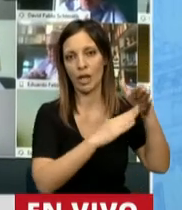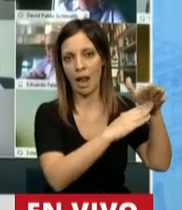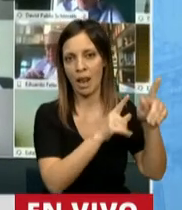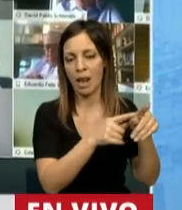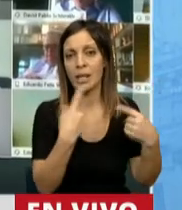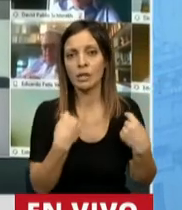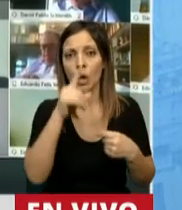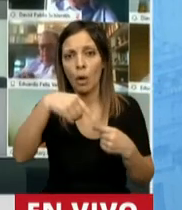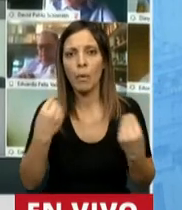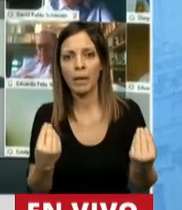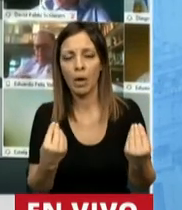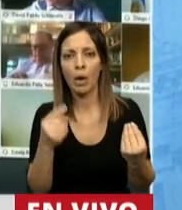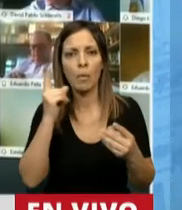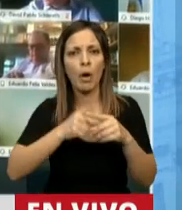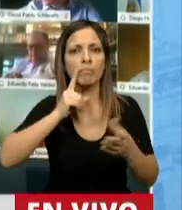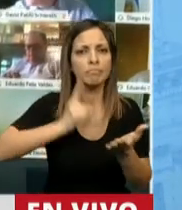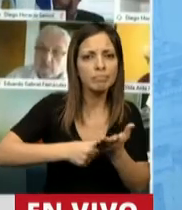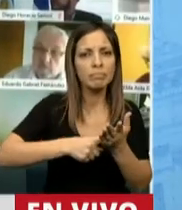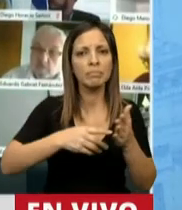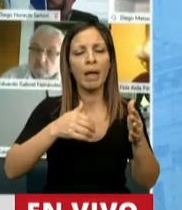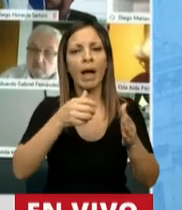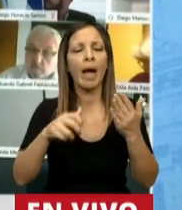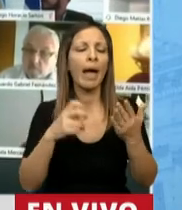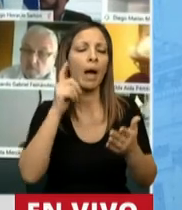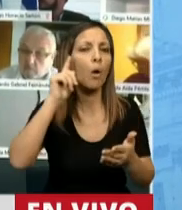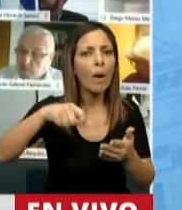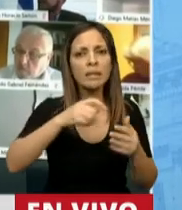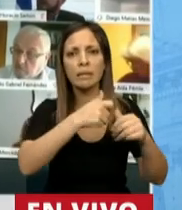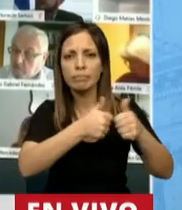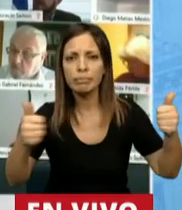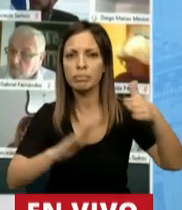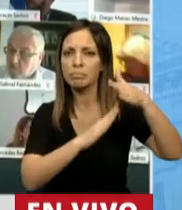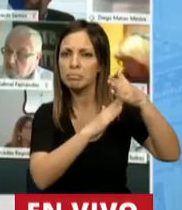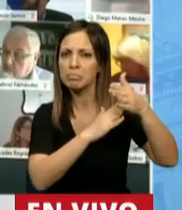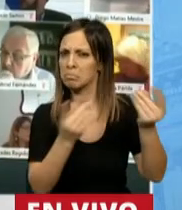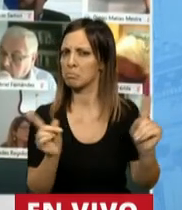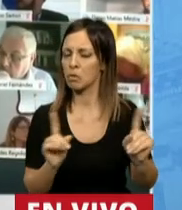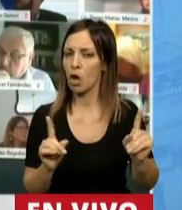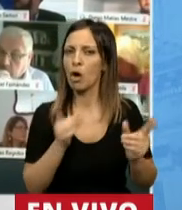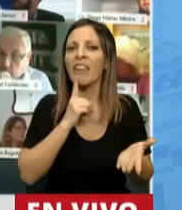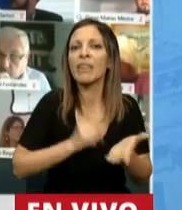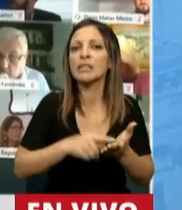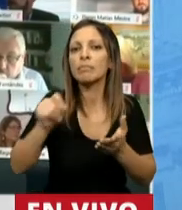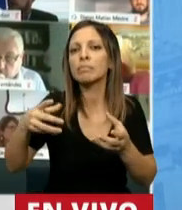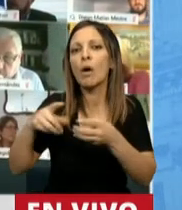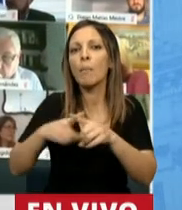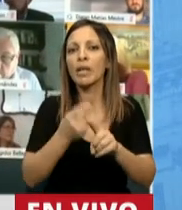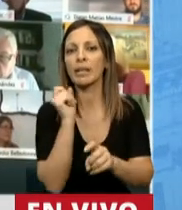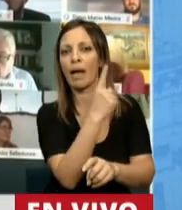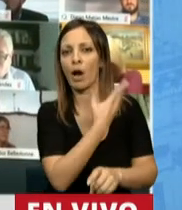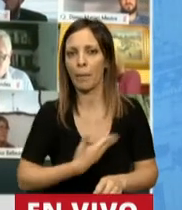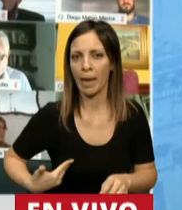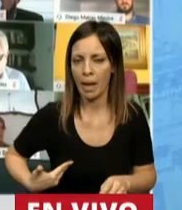motivado por ninguna sentencia de la Corte obligada a devolver esos recursos a la provincia. Esto fue en base de una decisión política de nuestro gobierno,